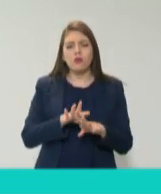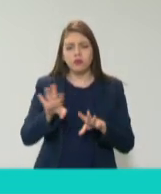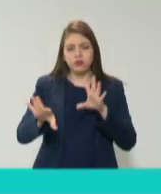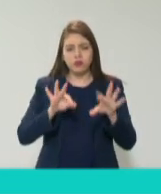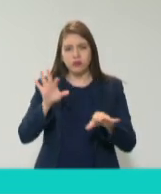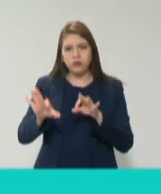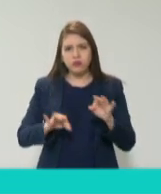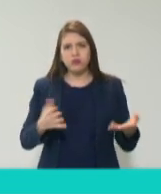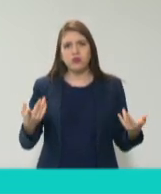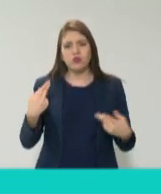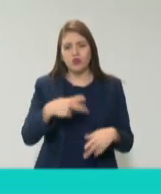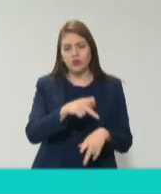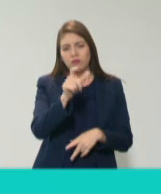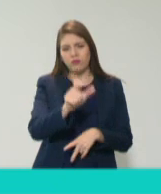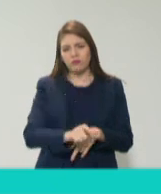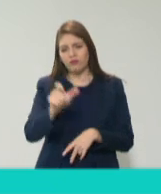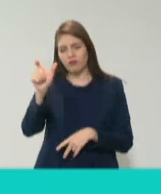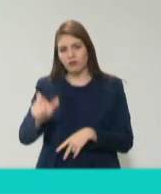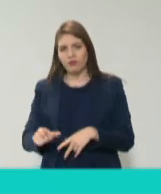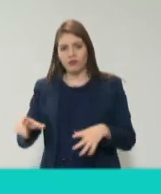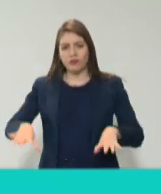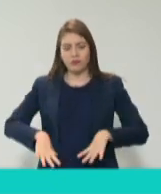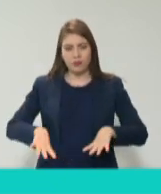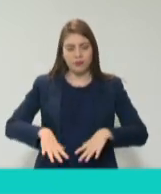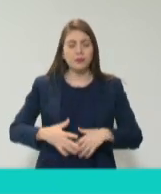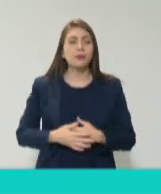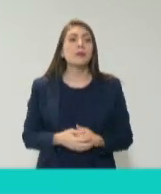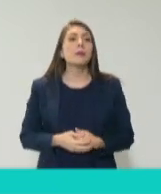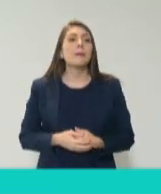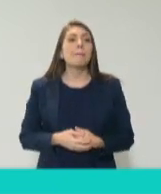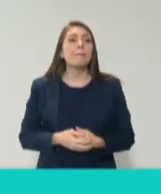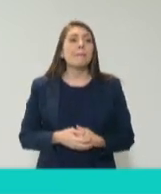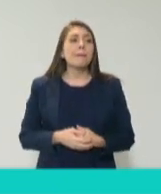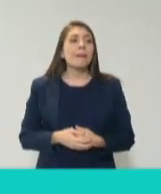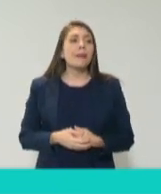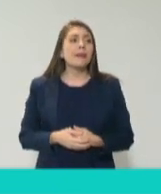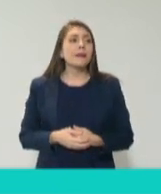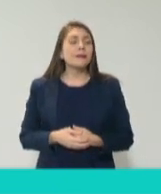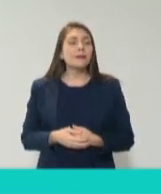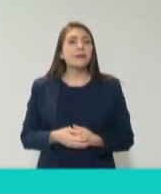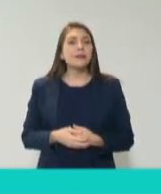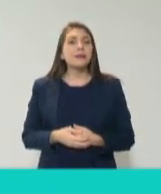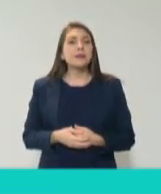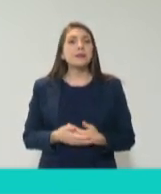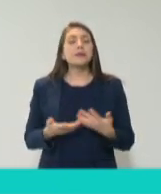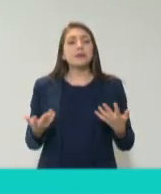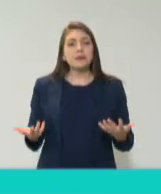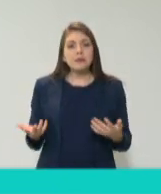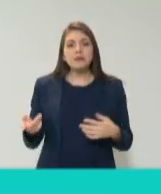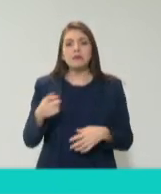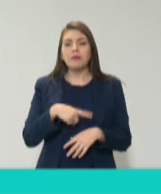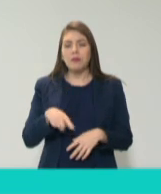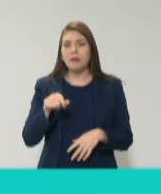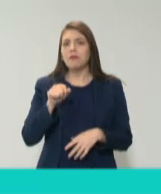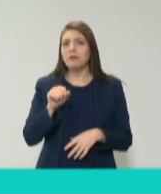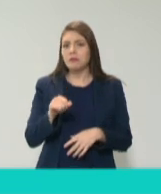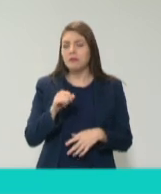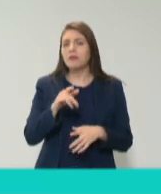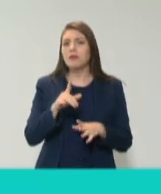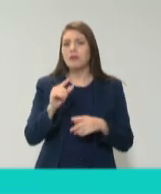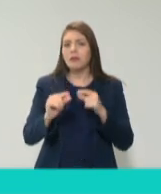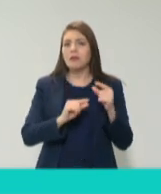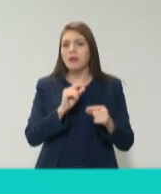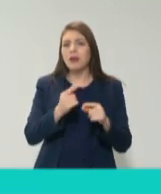procedimiento muy transparente. Y bueno, así fue como han sido aceptadas los estados,